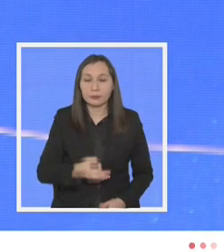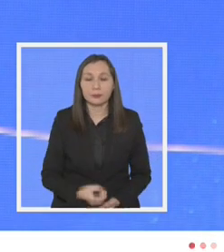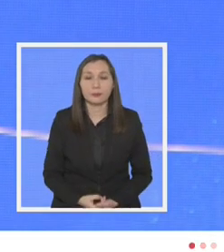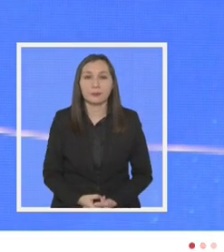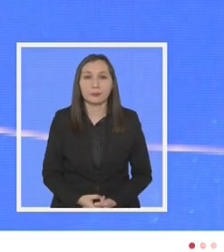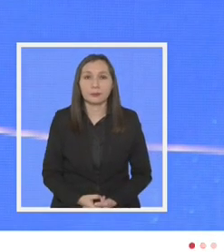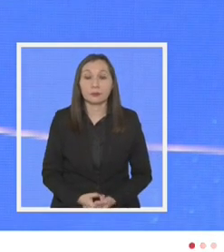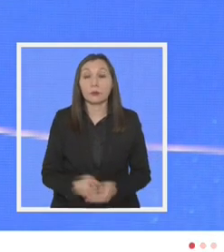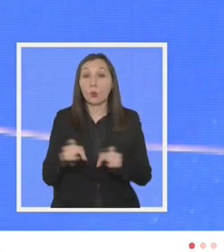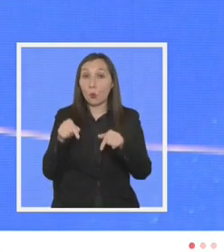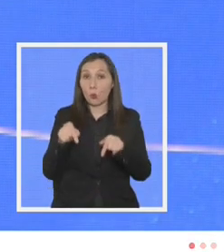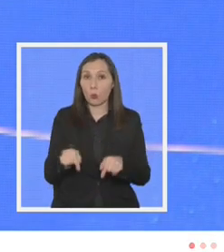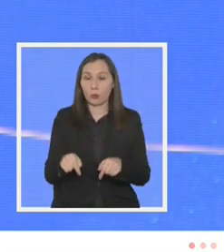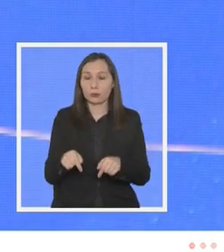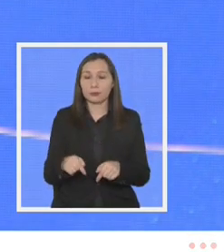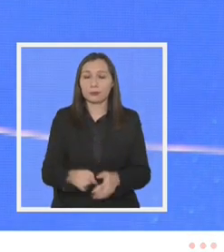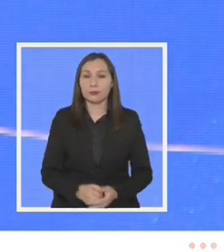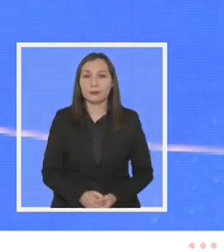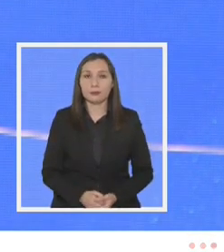hoy